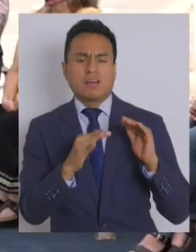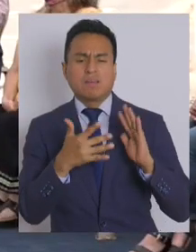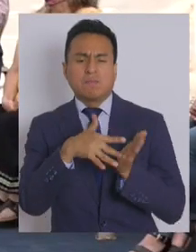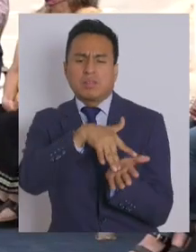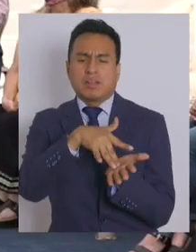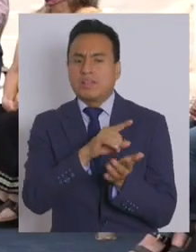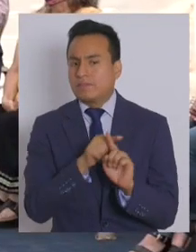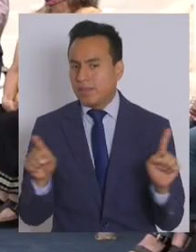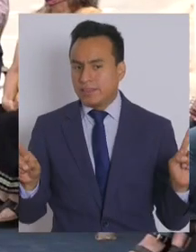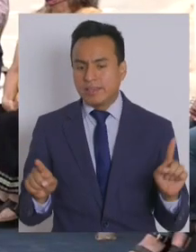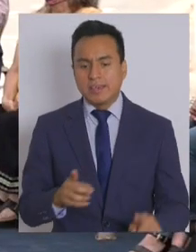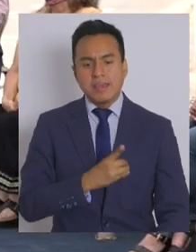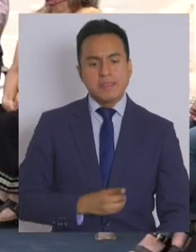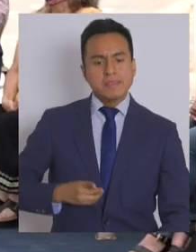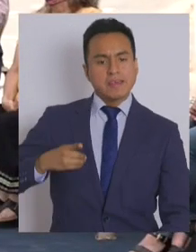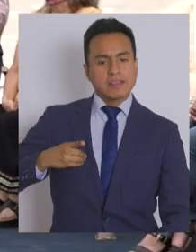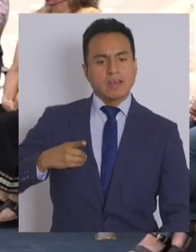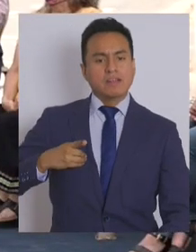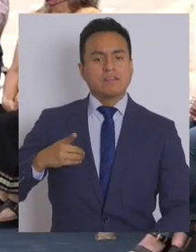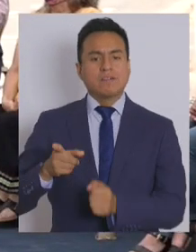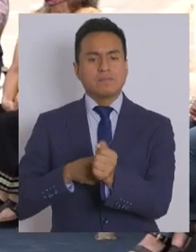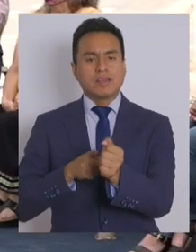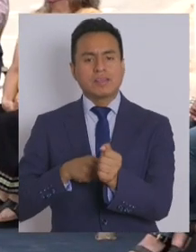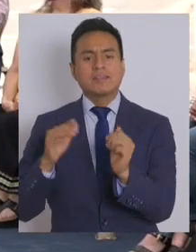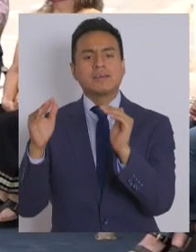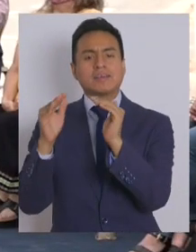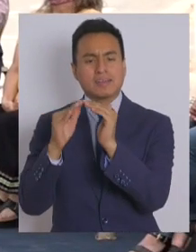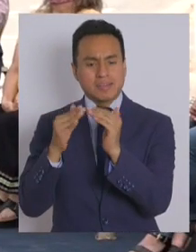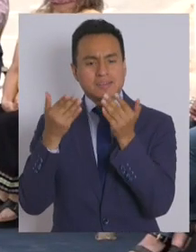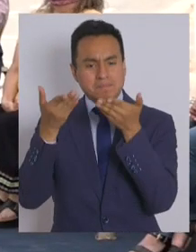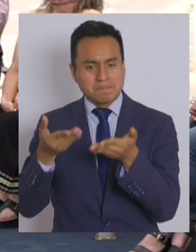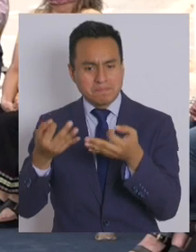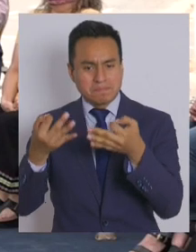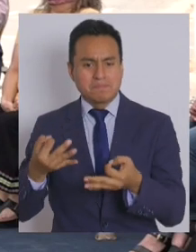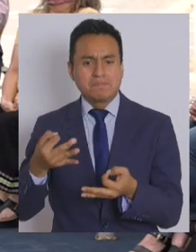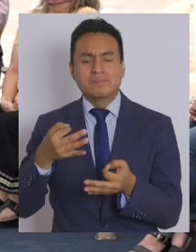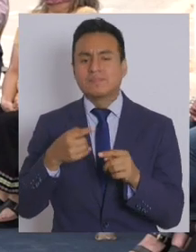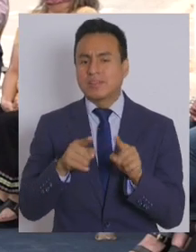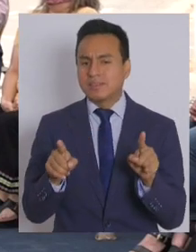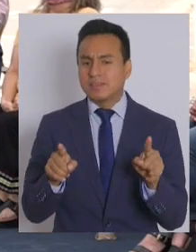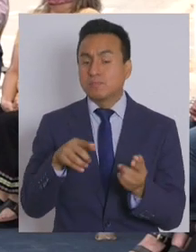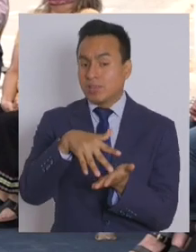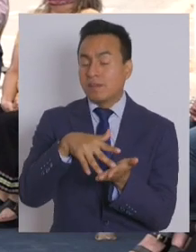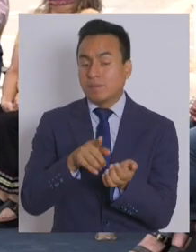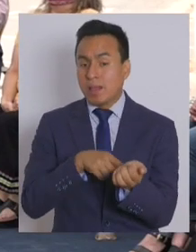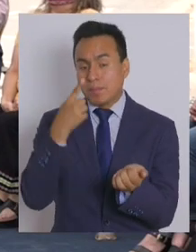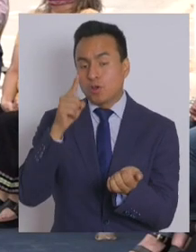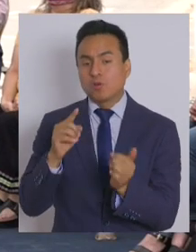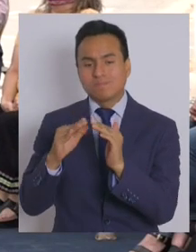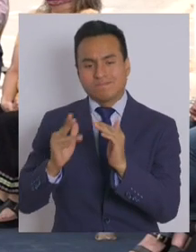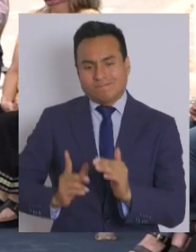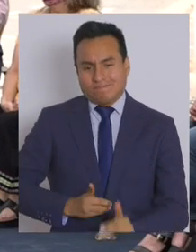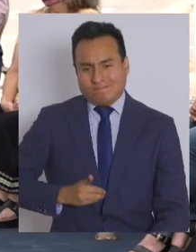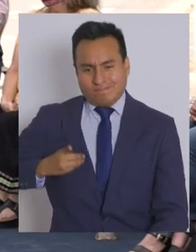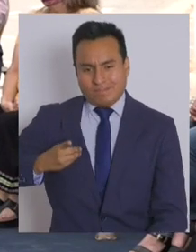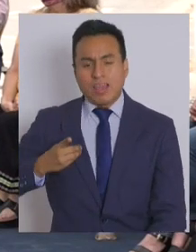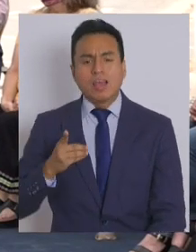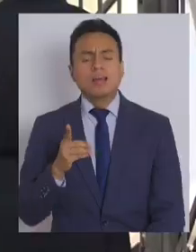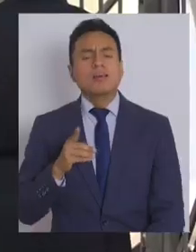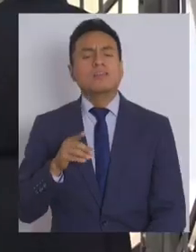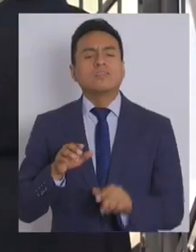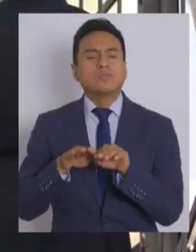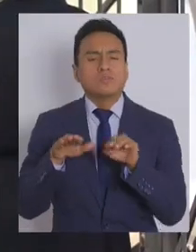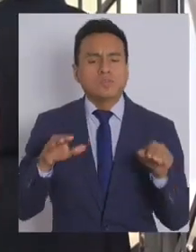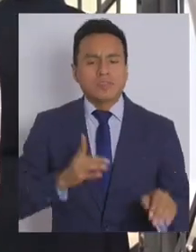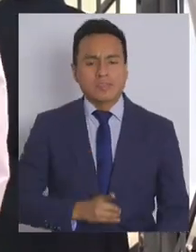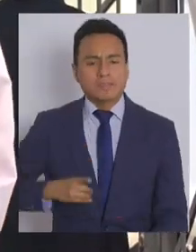viviendas dignas para familias vulnerables. Y eso hace toda la diferencia. Porque la dignidad tiene que ser para todos. Y aquí lo ven.